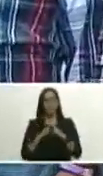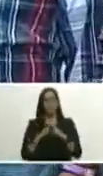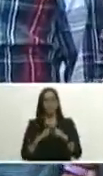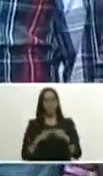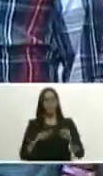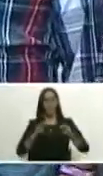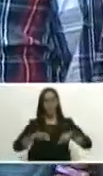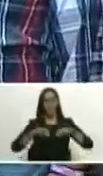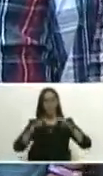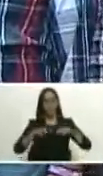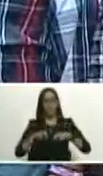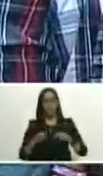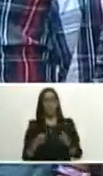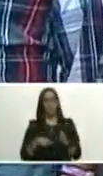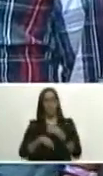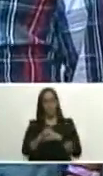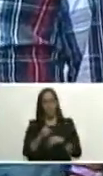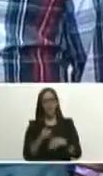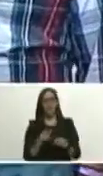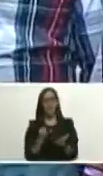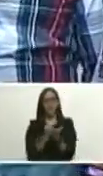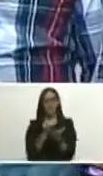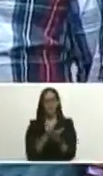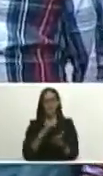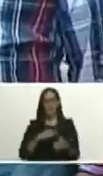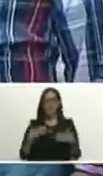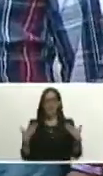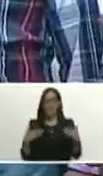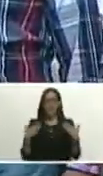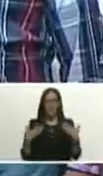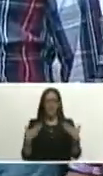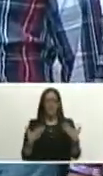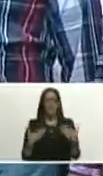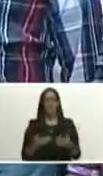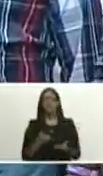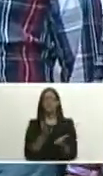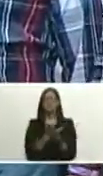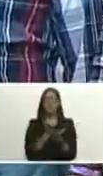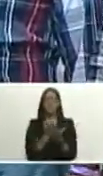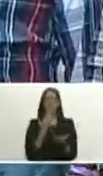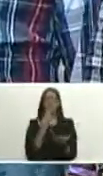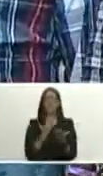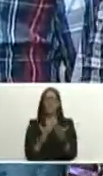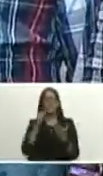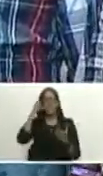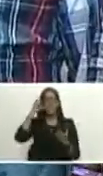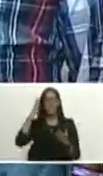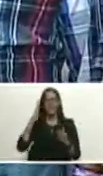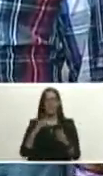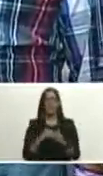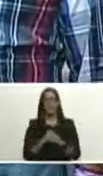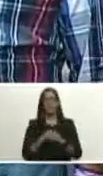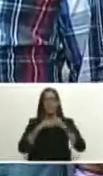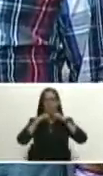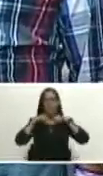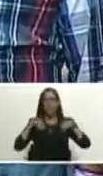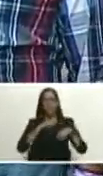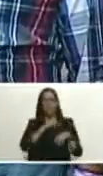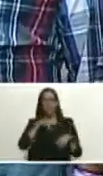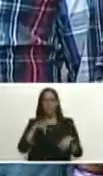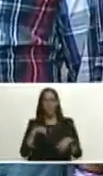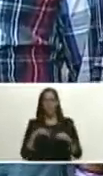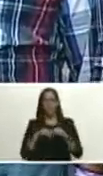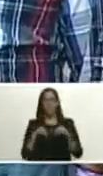esta manifestación que hoy estamos contentos, alegres y le damos siempre gracias a Dios por sus bendiciones para con nuestras